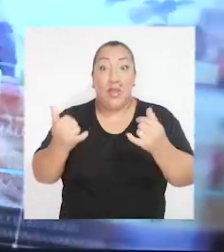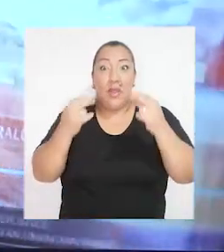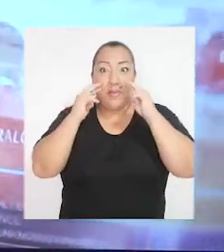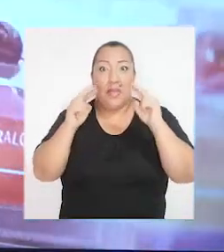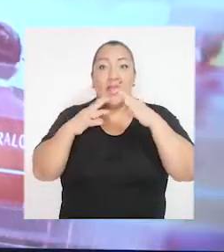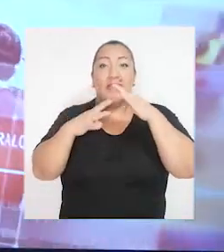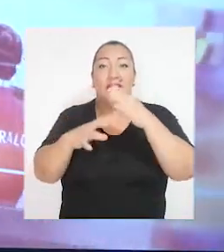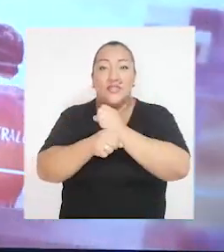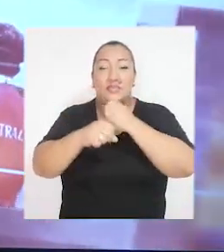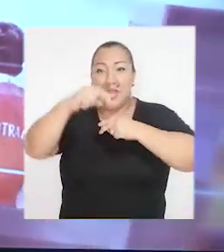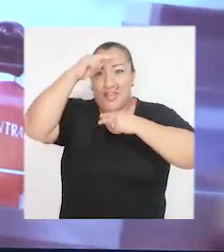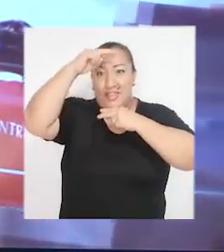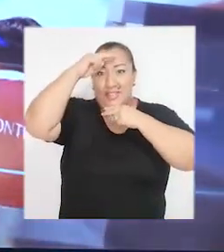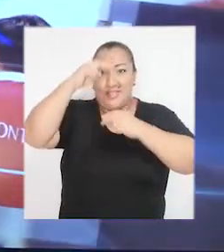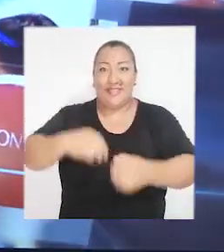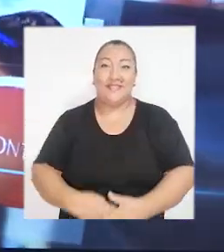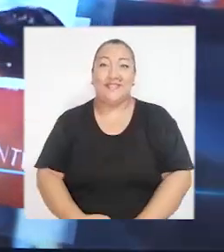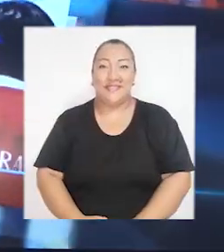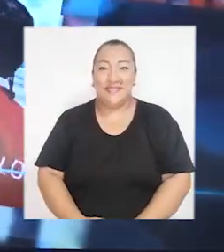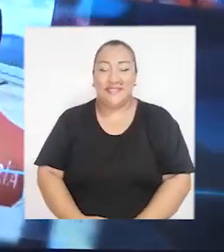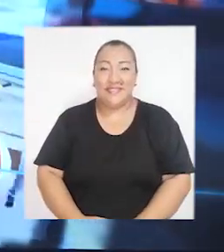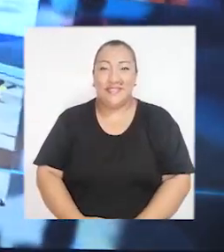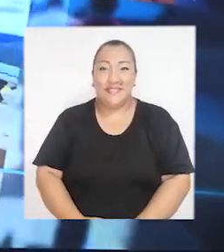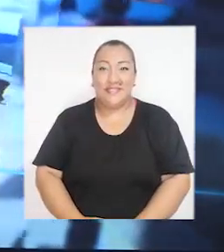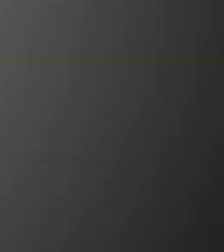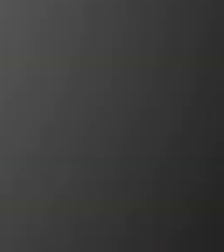Veamos ahora nuestro resumen de noticias.